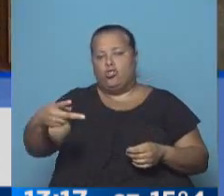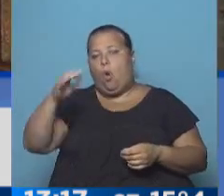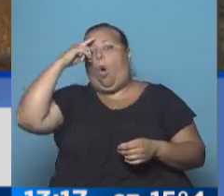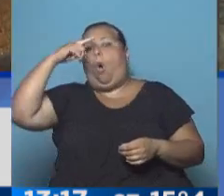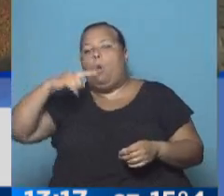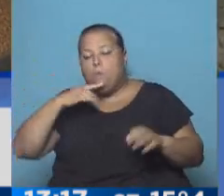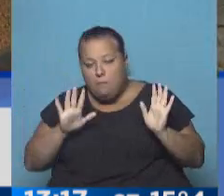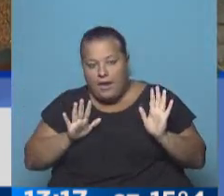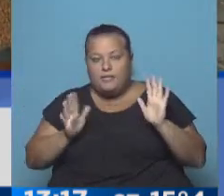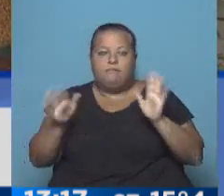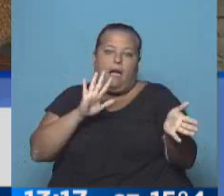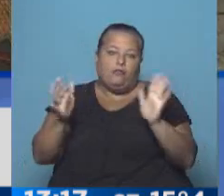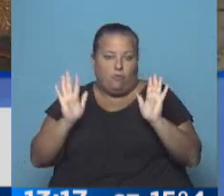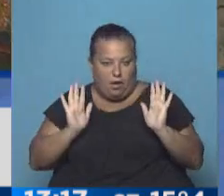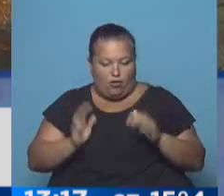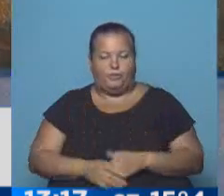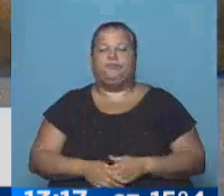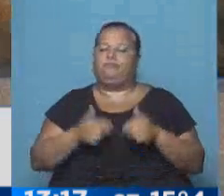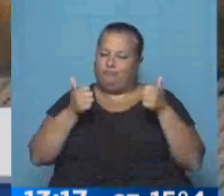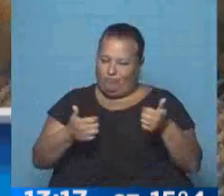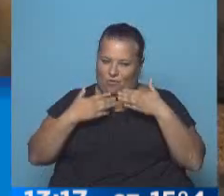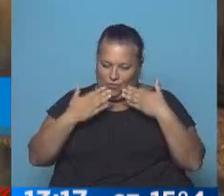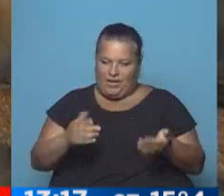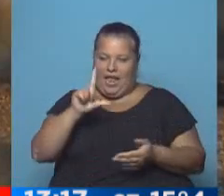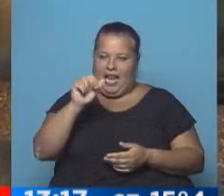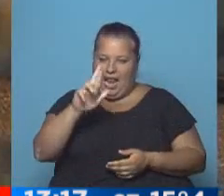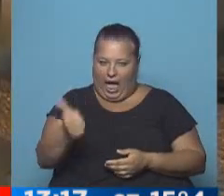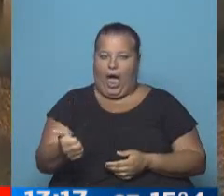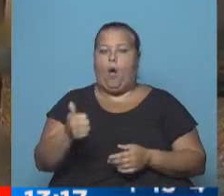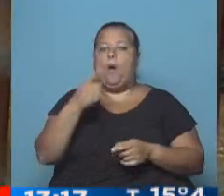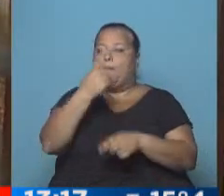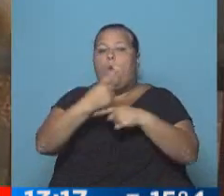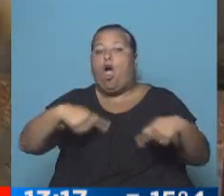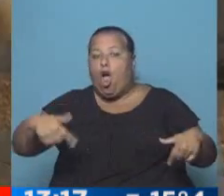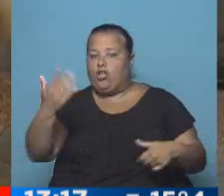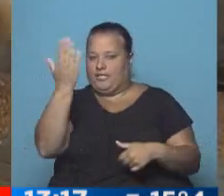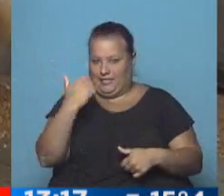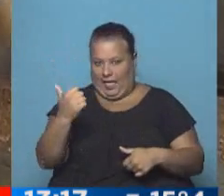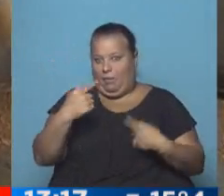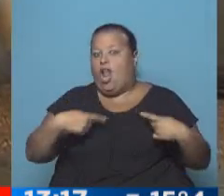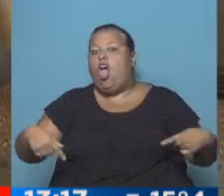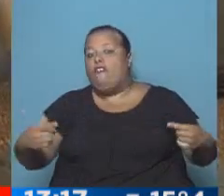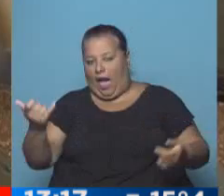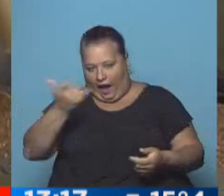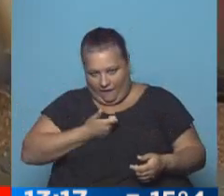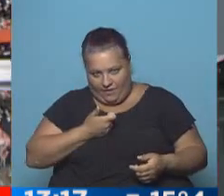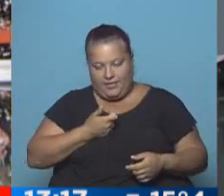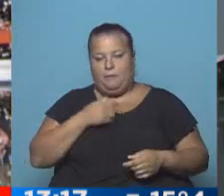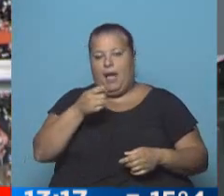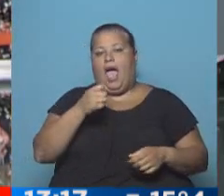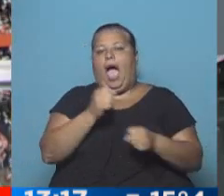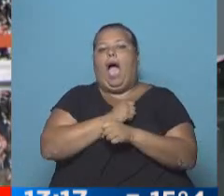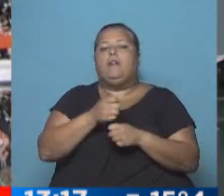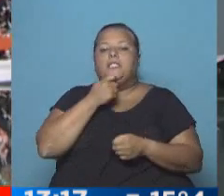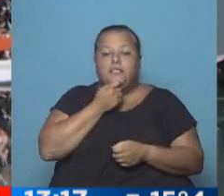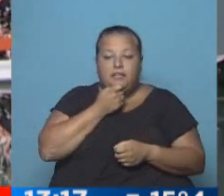un mes alternativamente. Bien, muchísimas gracias Laura Mayocchi. Tenés prioridad tu llamado ante cualquier novedad, con la confirmación